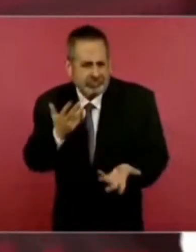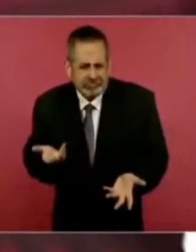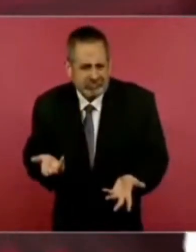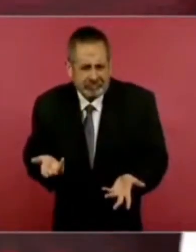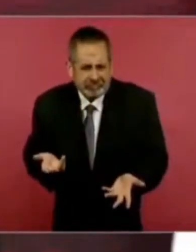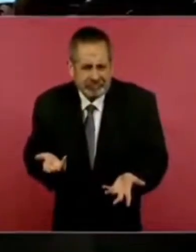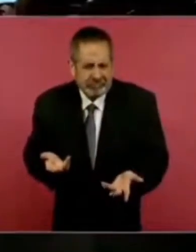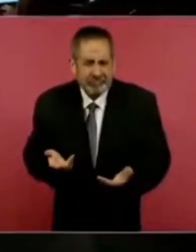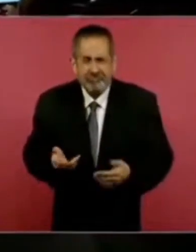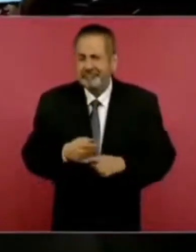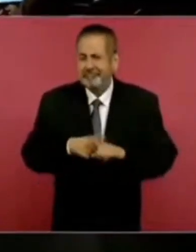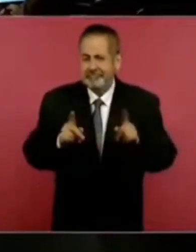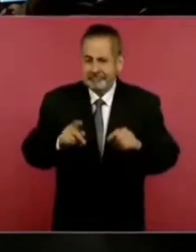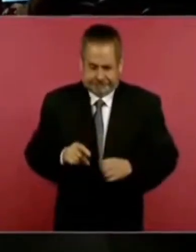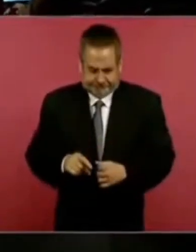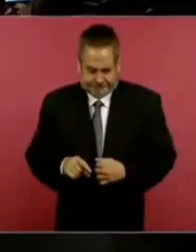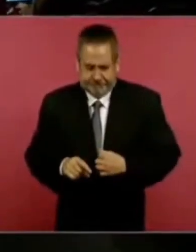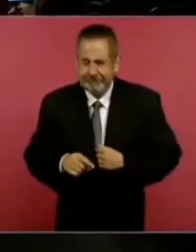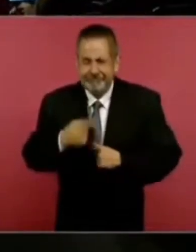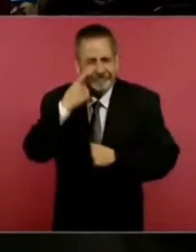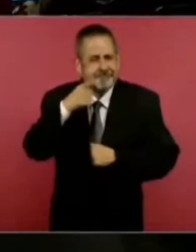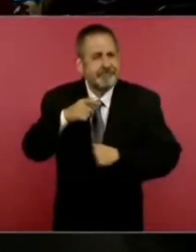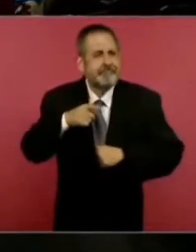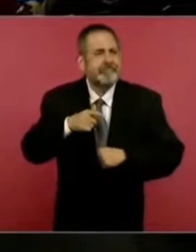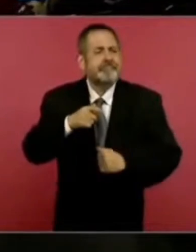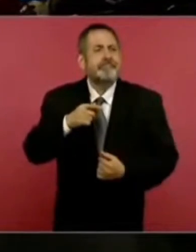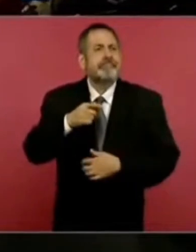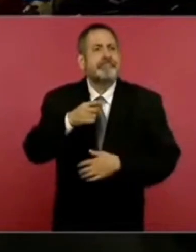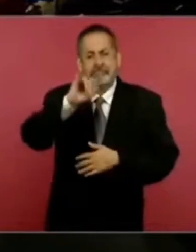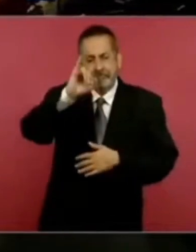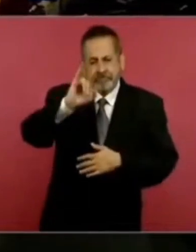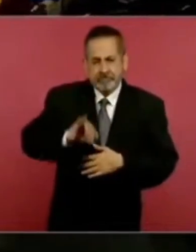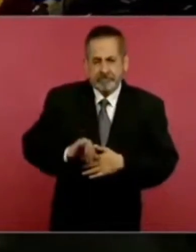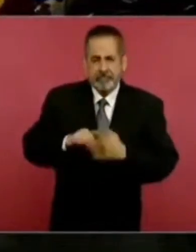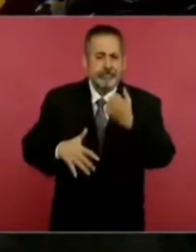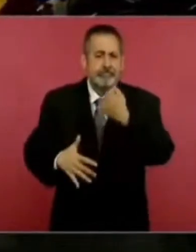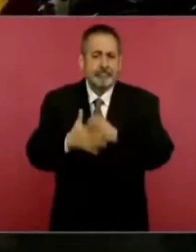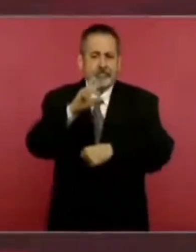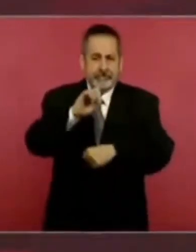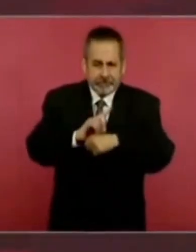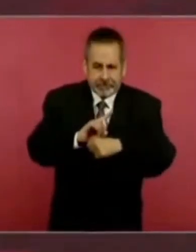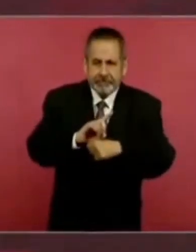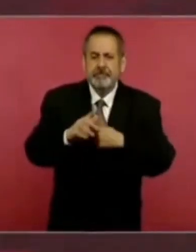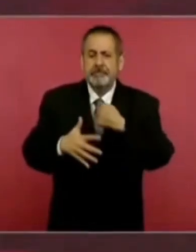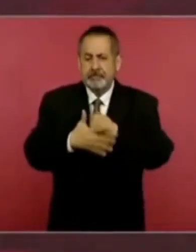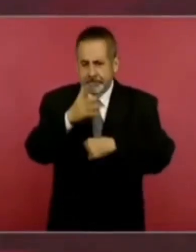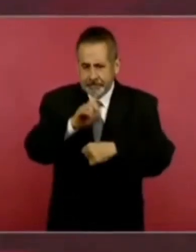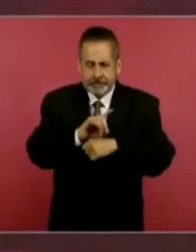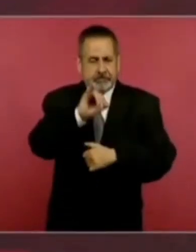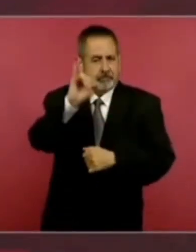cada jueves, cada 15 días, los jueves, damos a conocer